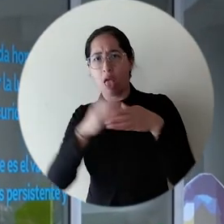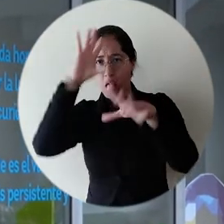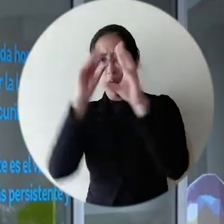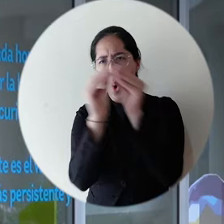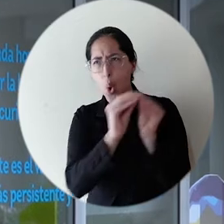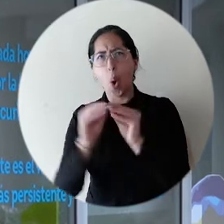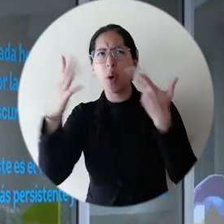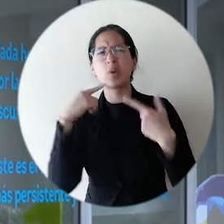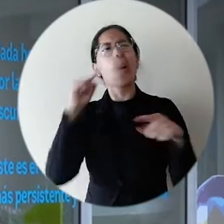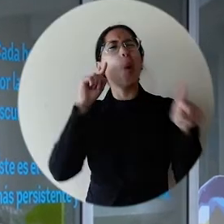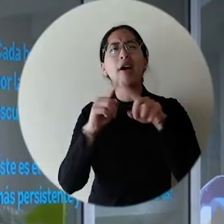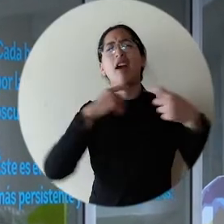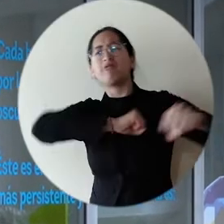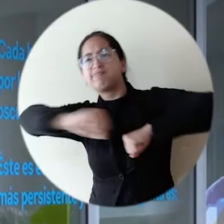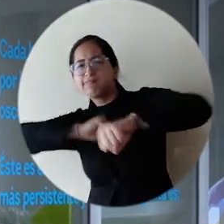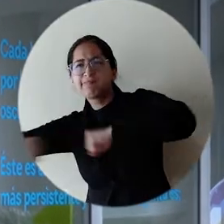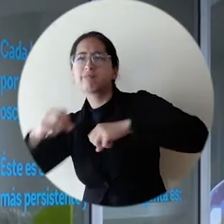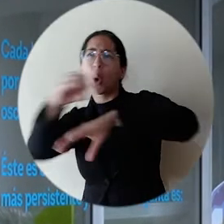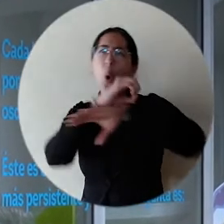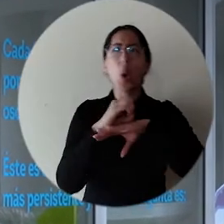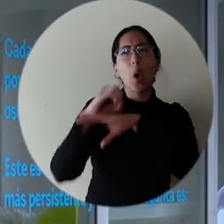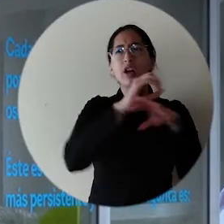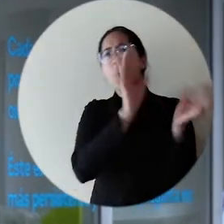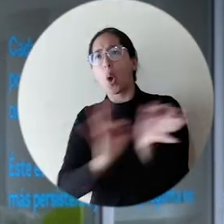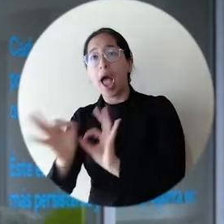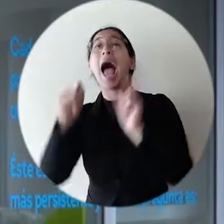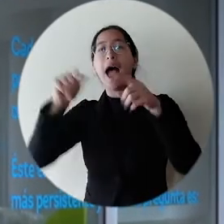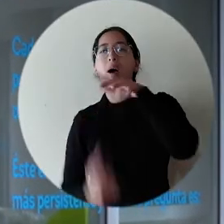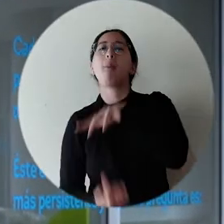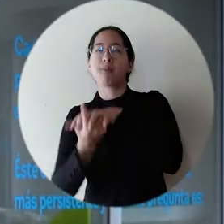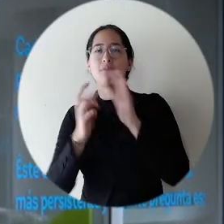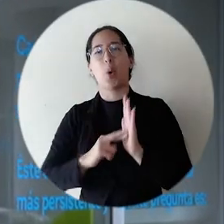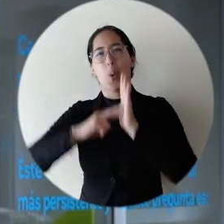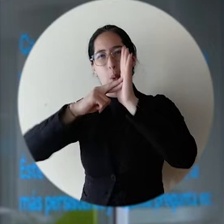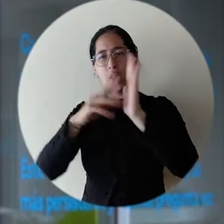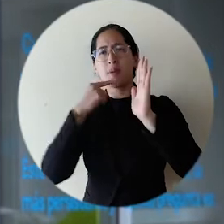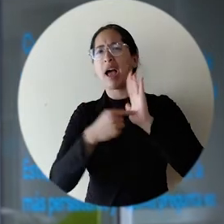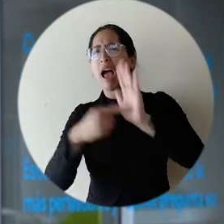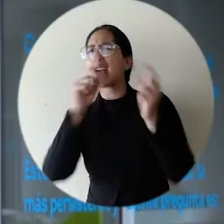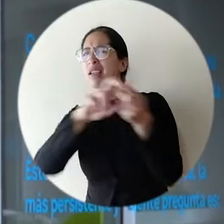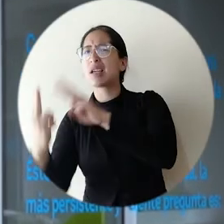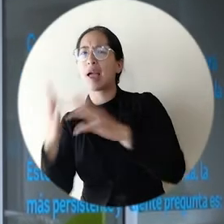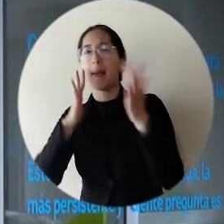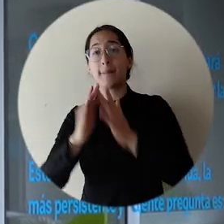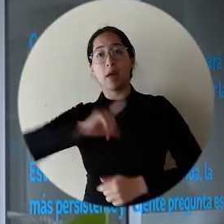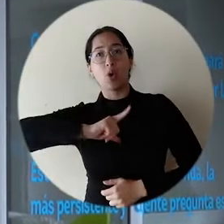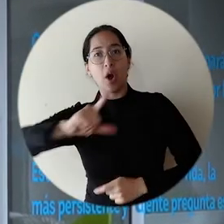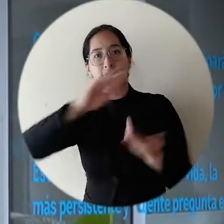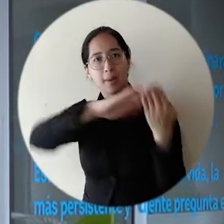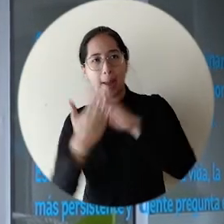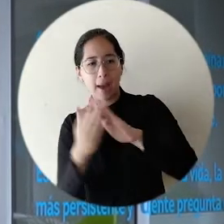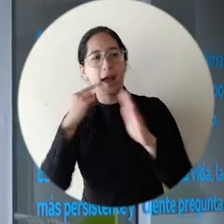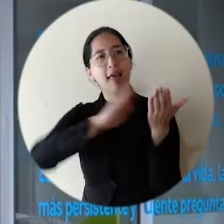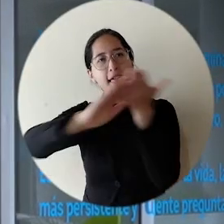organizada hicieron posible los movimientos y las organizaciones. Es una resolución que crea, por ejemplo, el liderazgo,